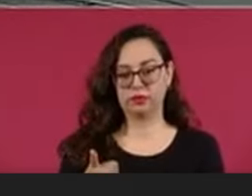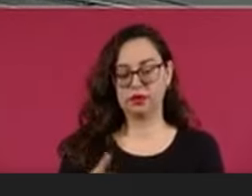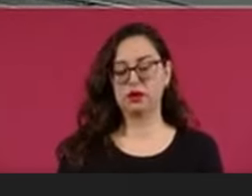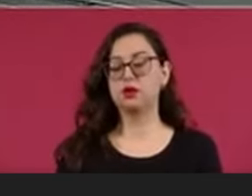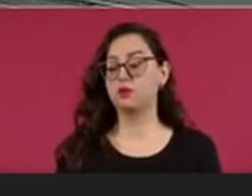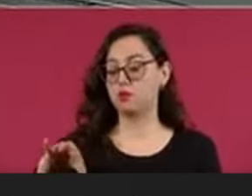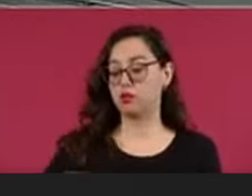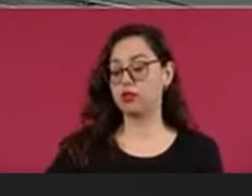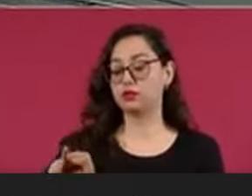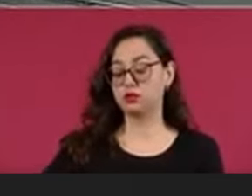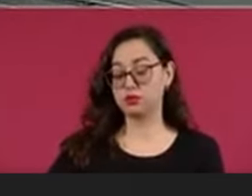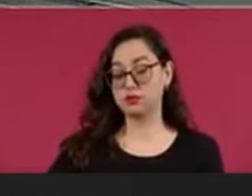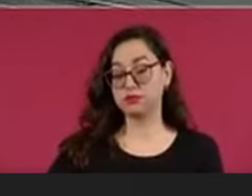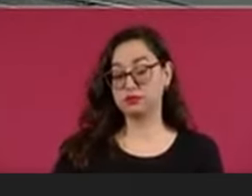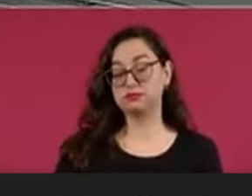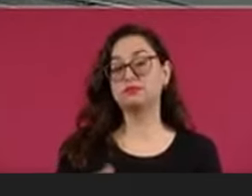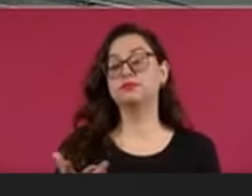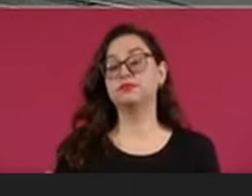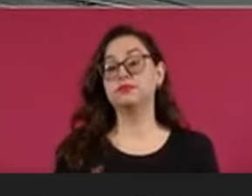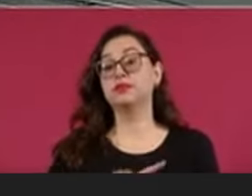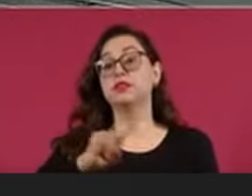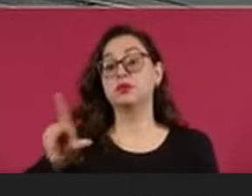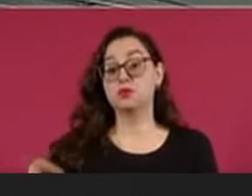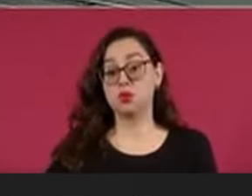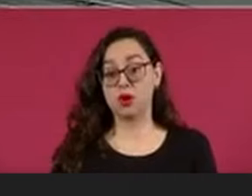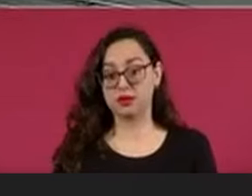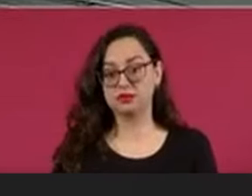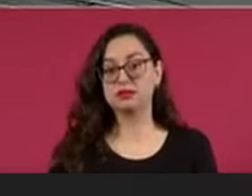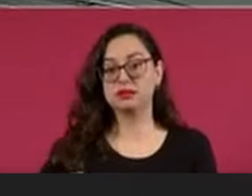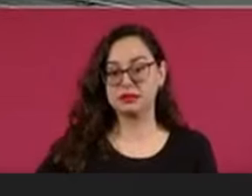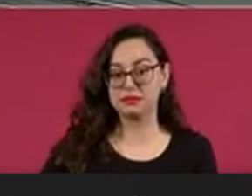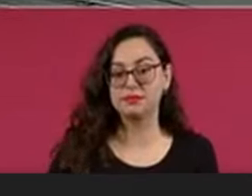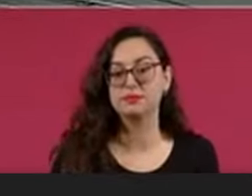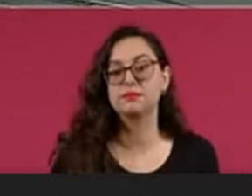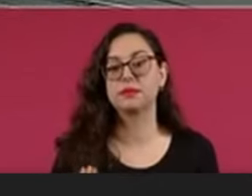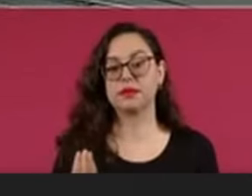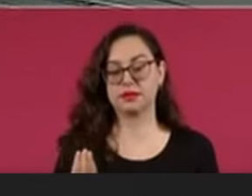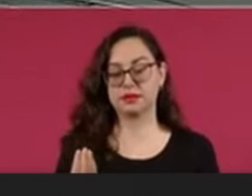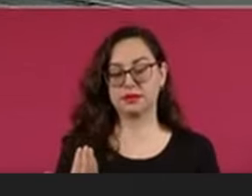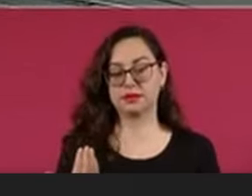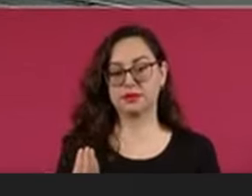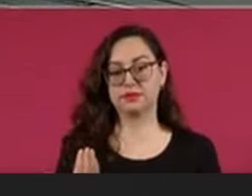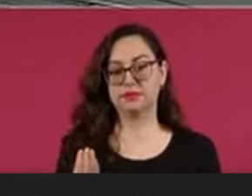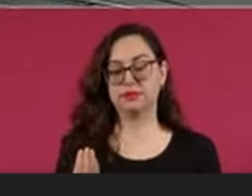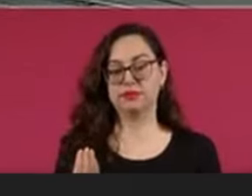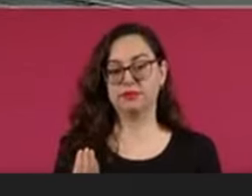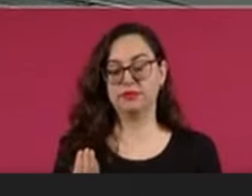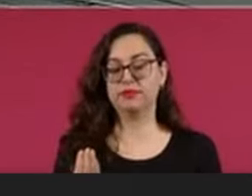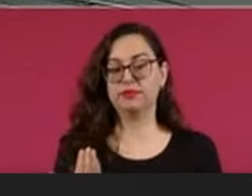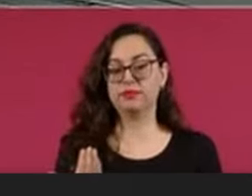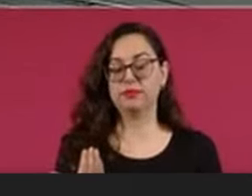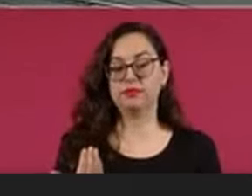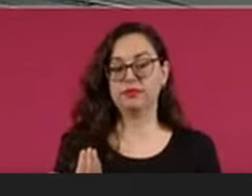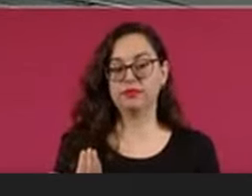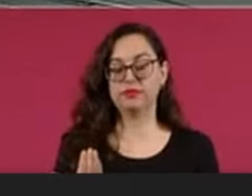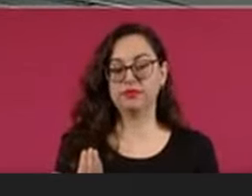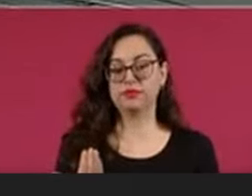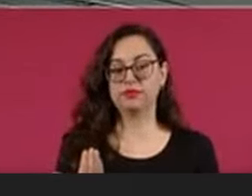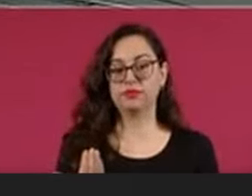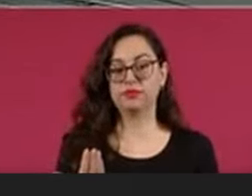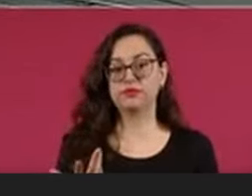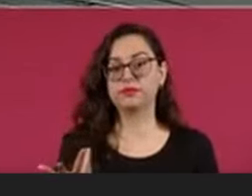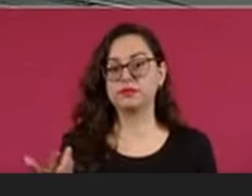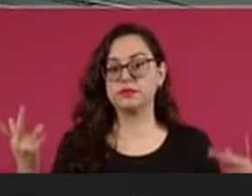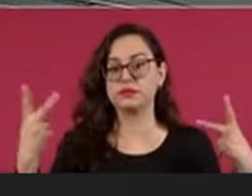la gente que llegó de manera espontánea a nuestra